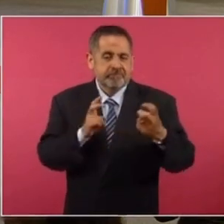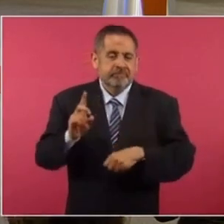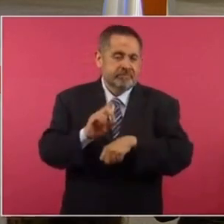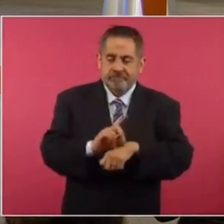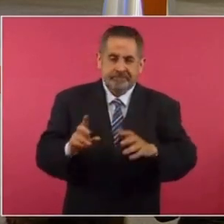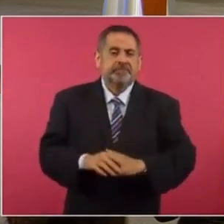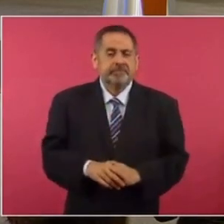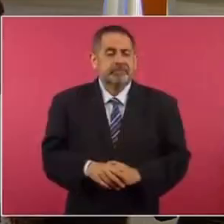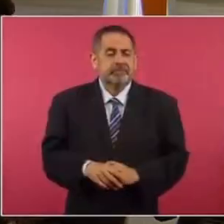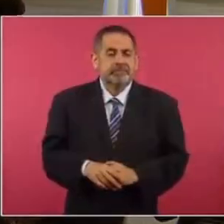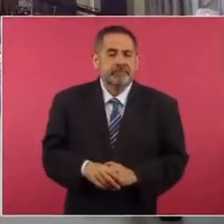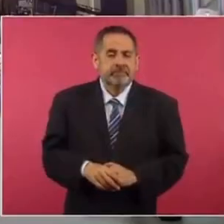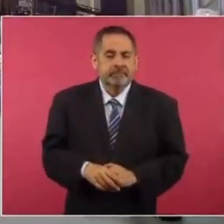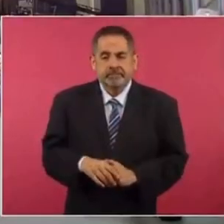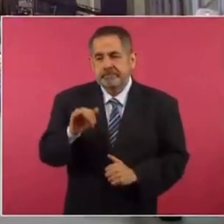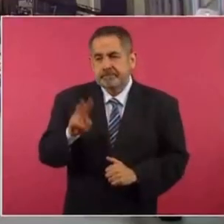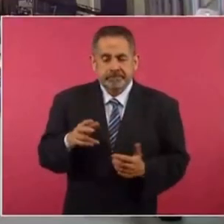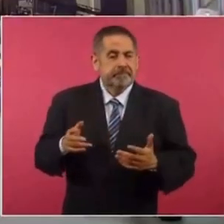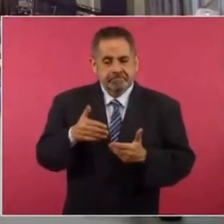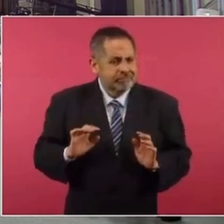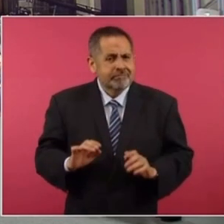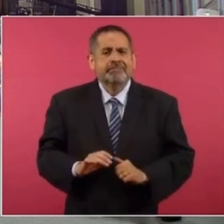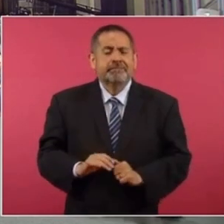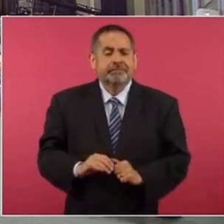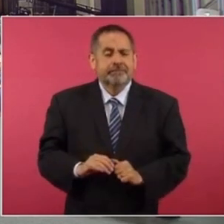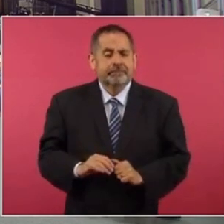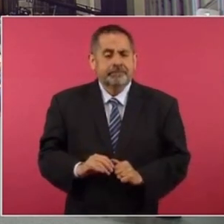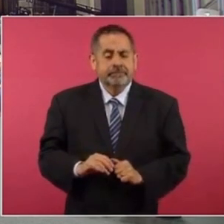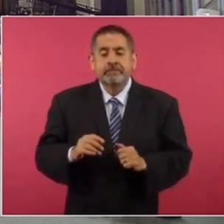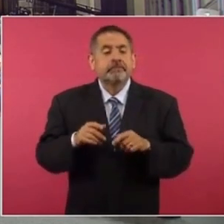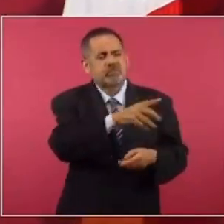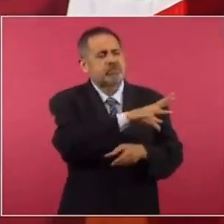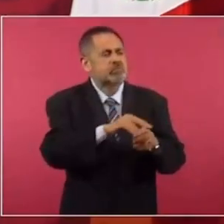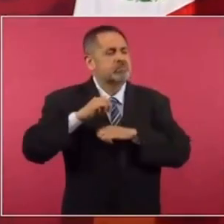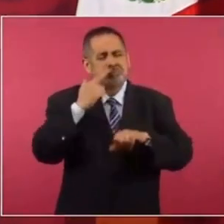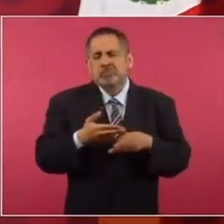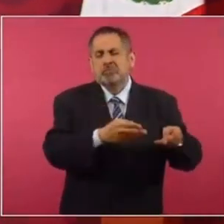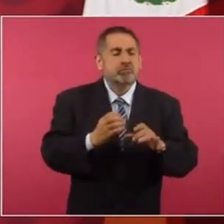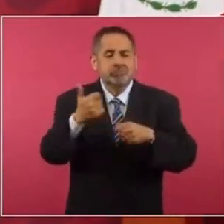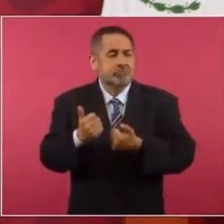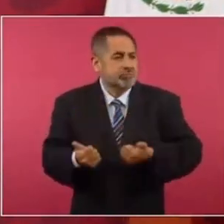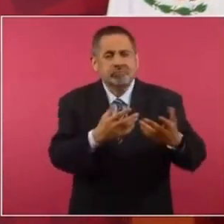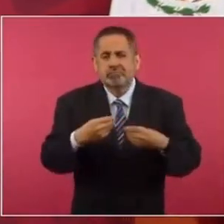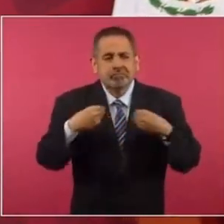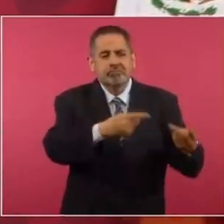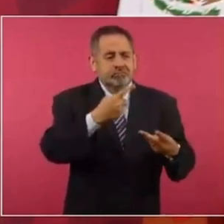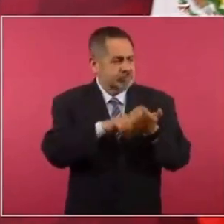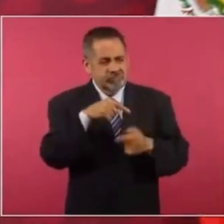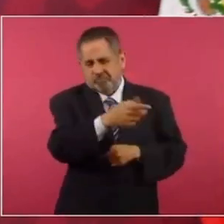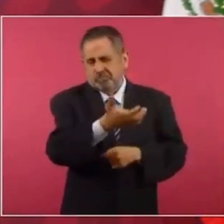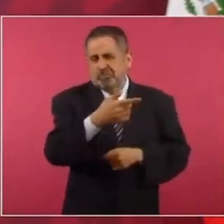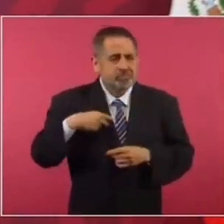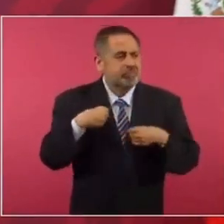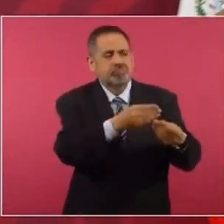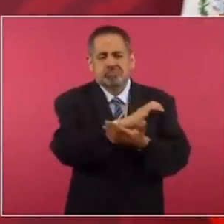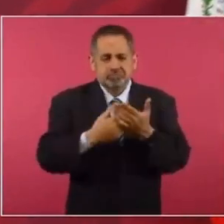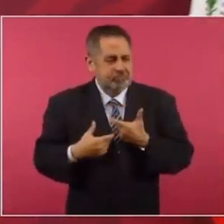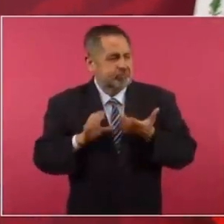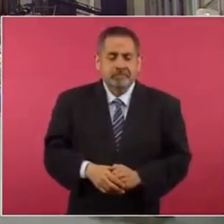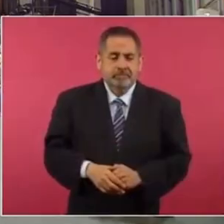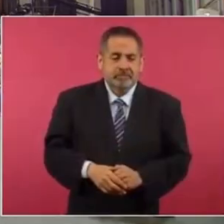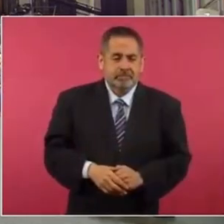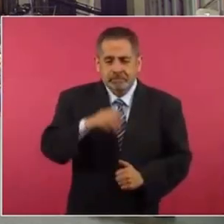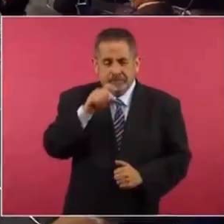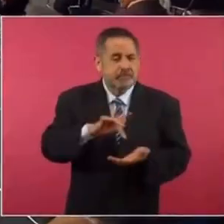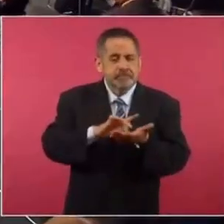Entonces, sí, se ha avanzado. Habla yo de los contratos para el transporte de gas, para los reclusorios, para el mantenimiento de